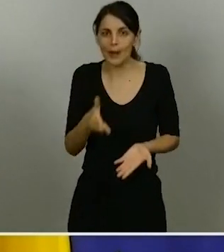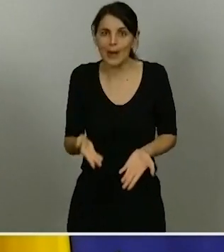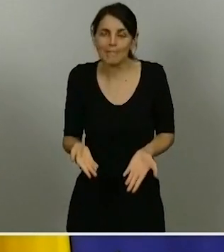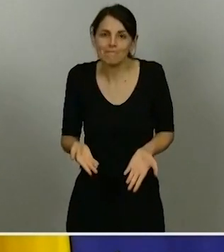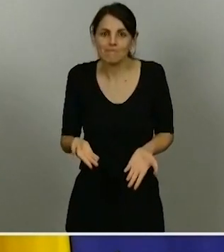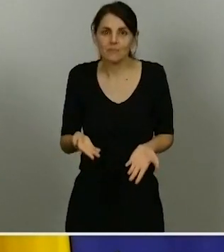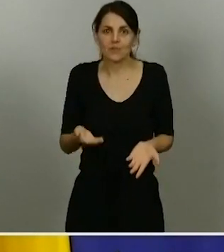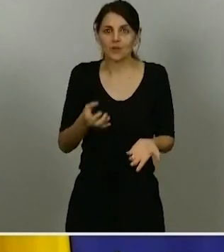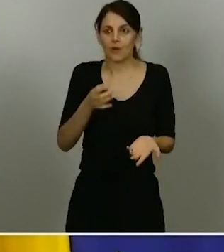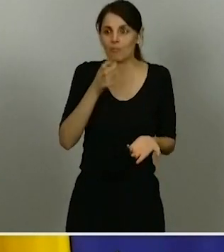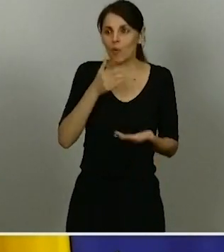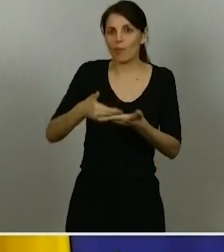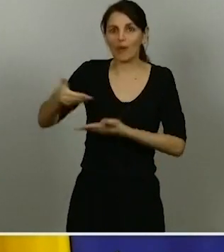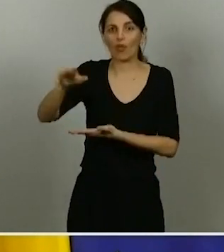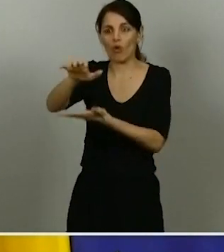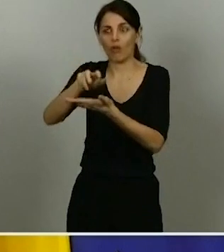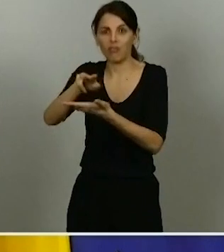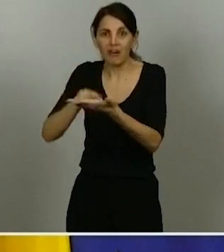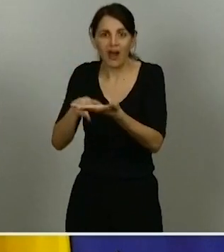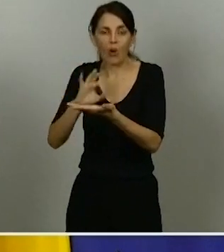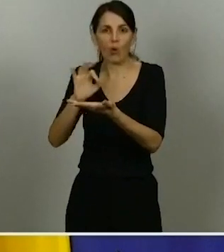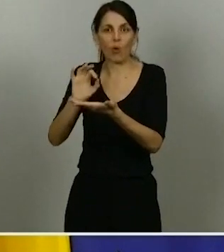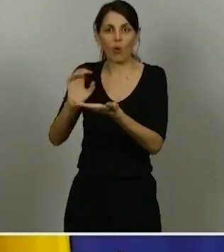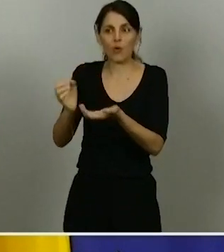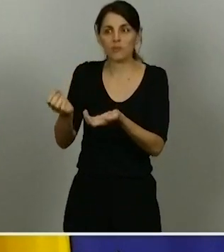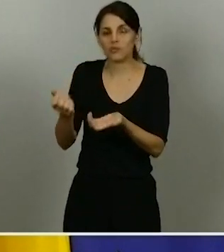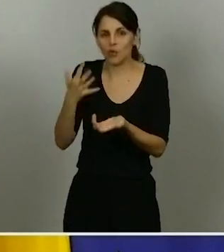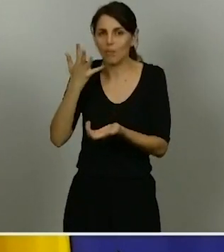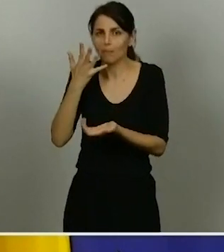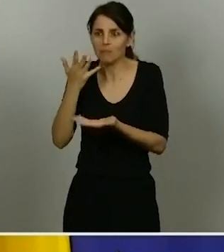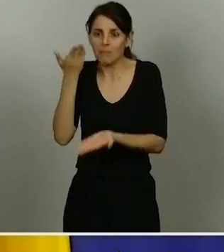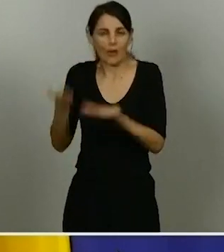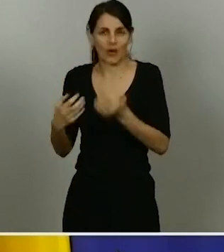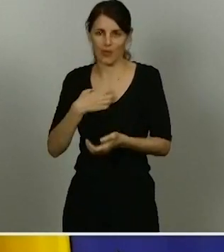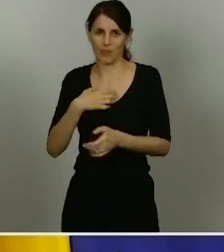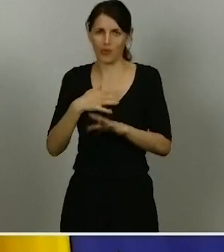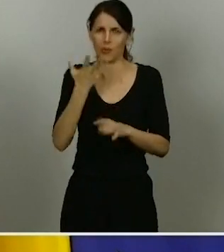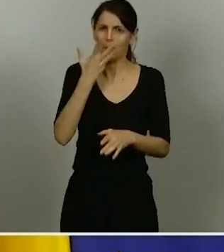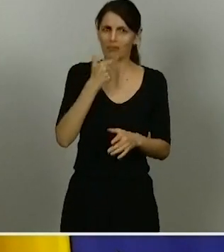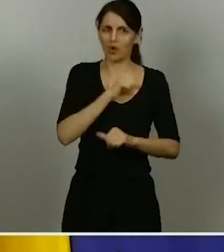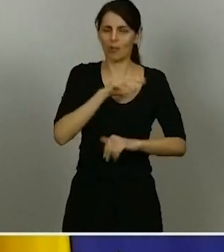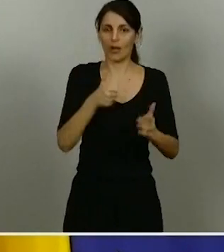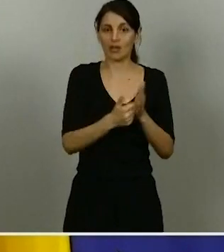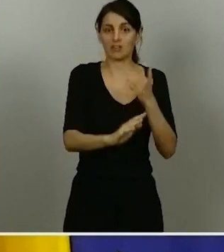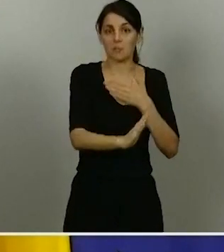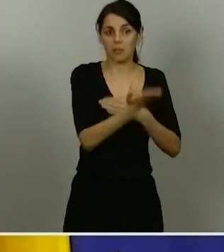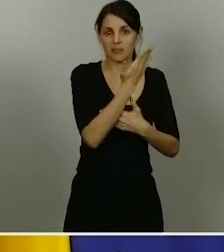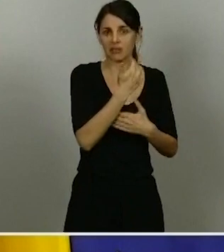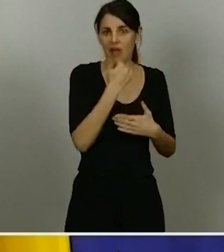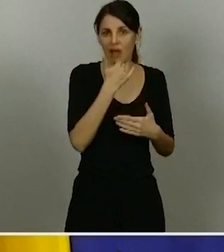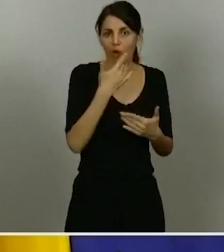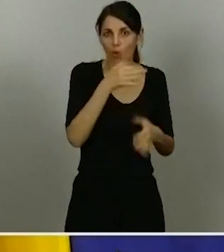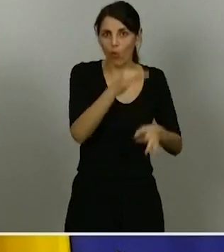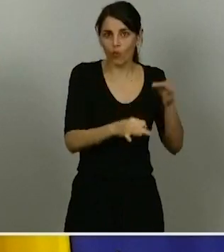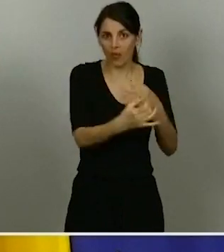de un periódico, sino en cuanto a lo que me pueda llegar o no de los juzgados que puedan llevar esta posible denuncia, de la que ya digo que yo no he recibido nada. Por lo tanto,